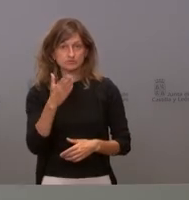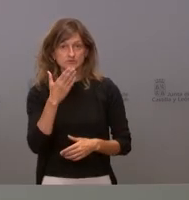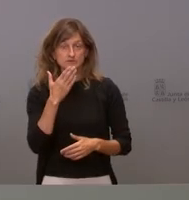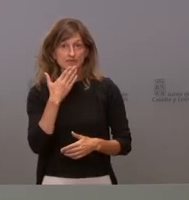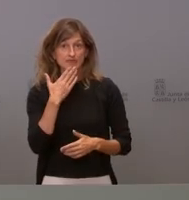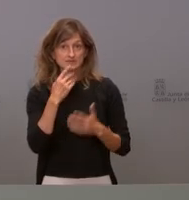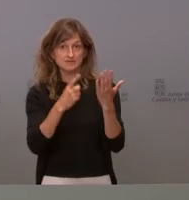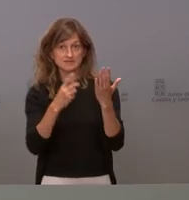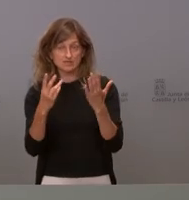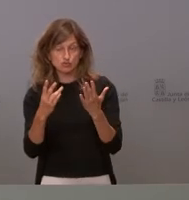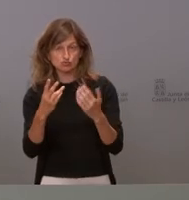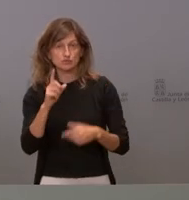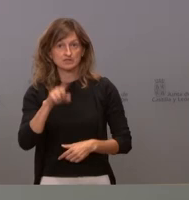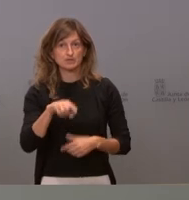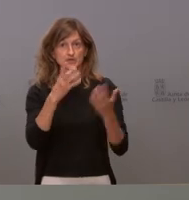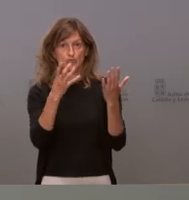años y 90 años